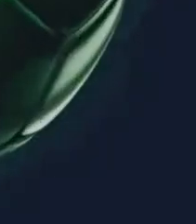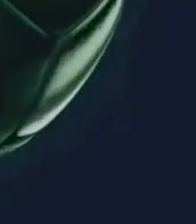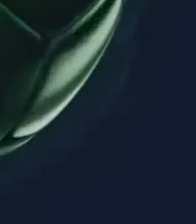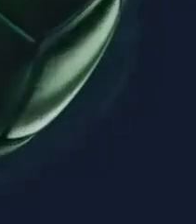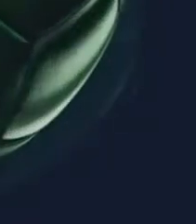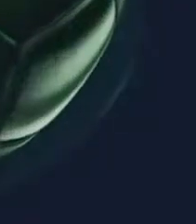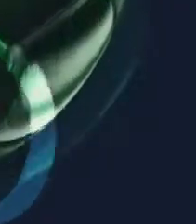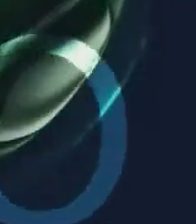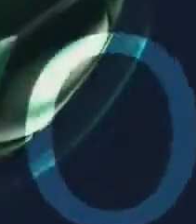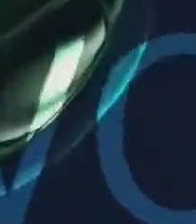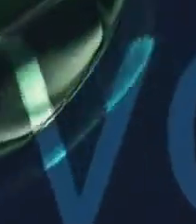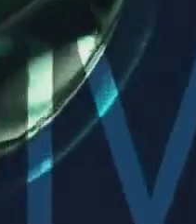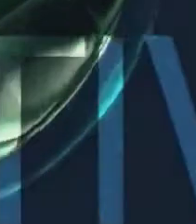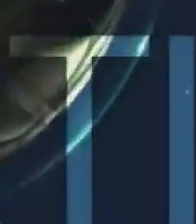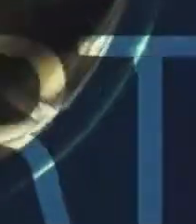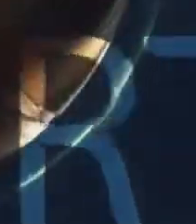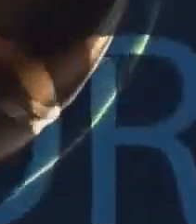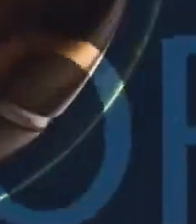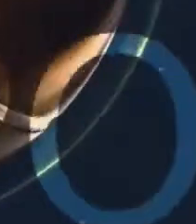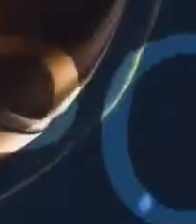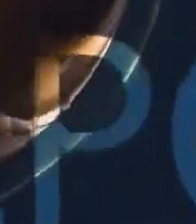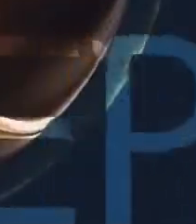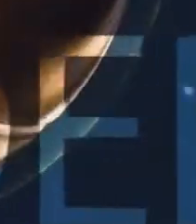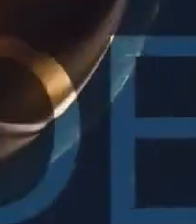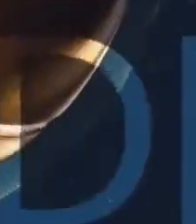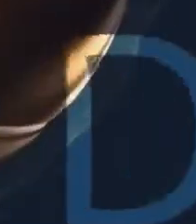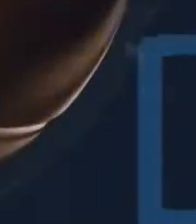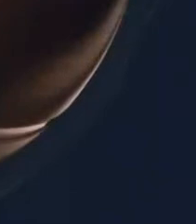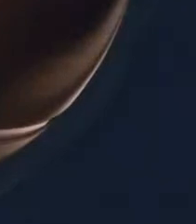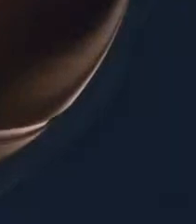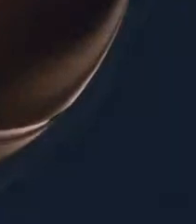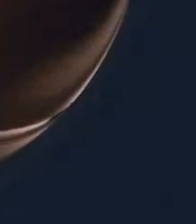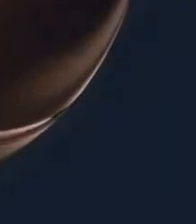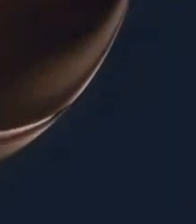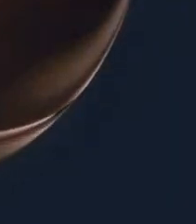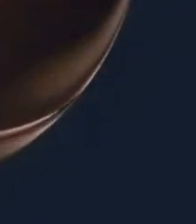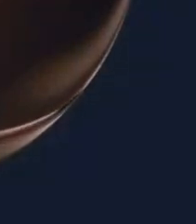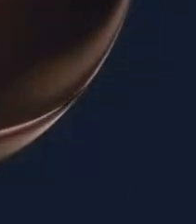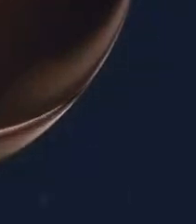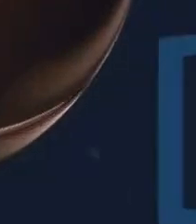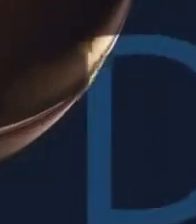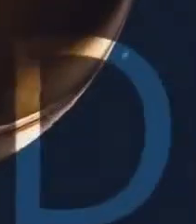pidió y el Inter dijo no. Pausa y volvemos.